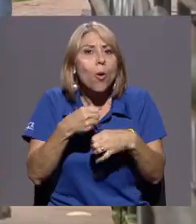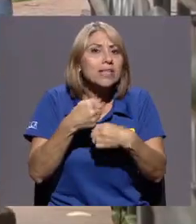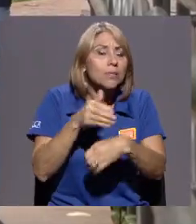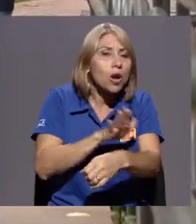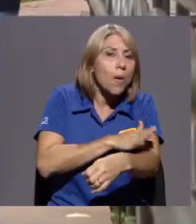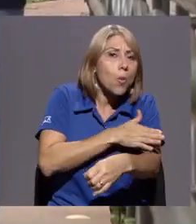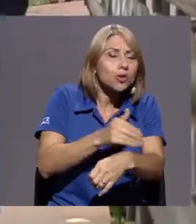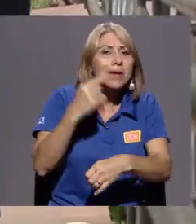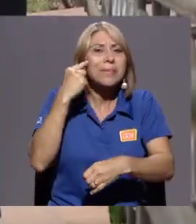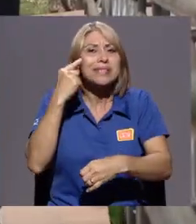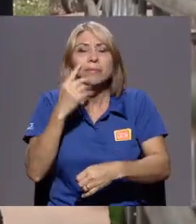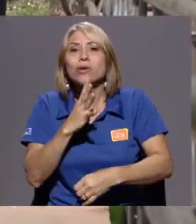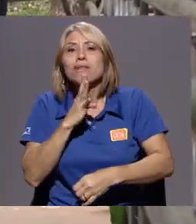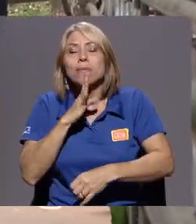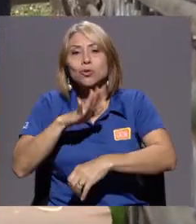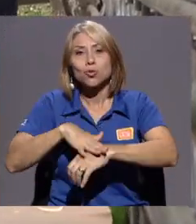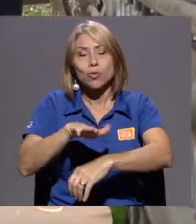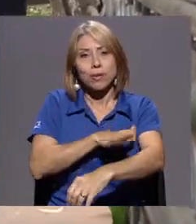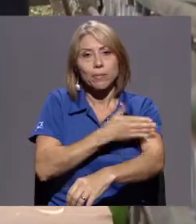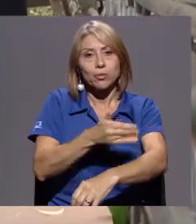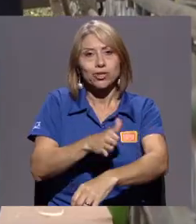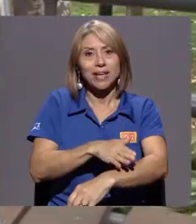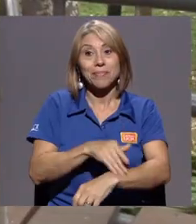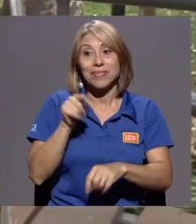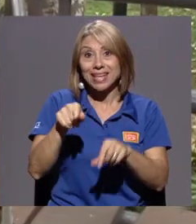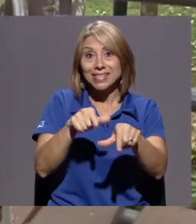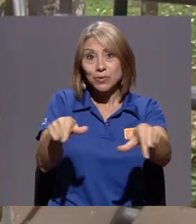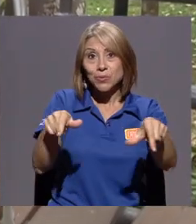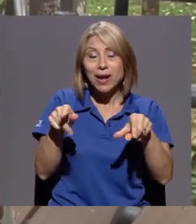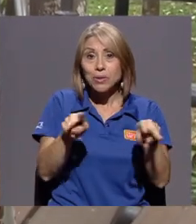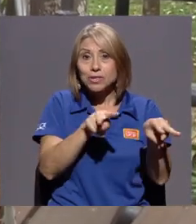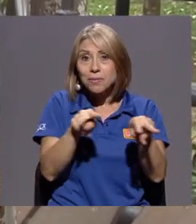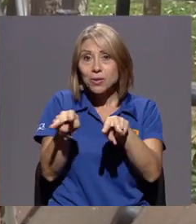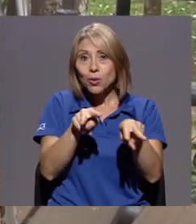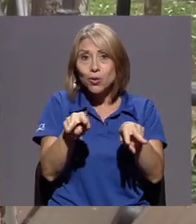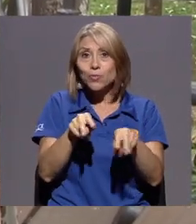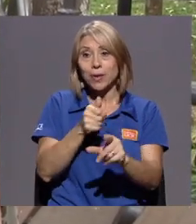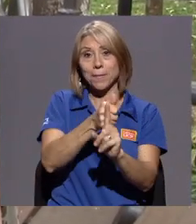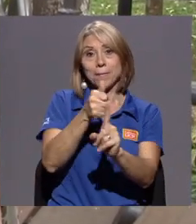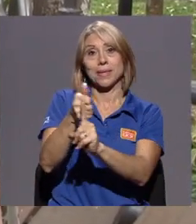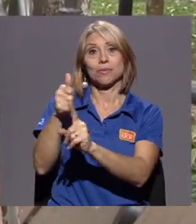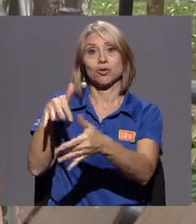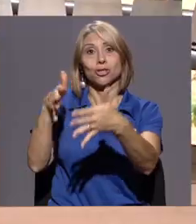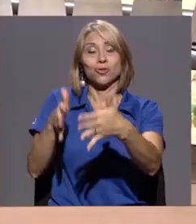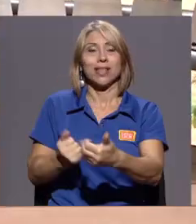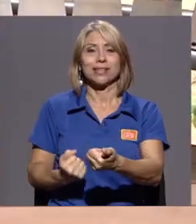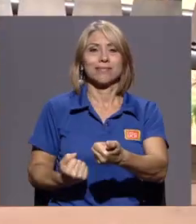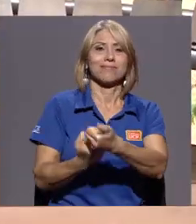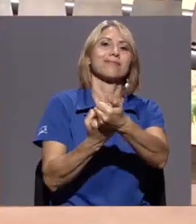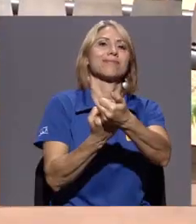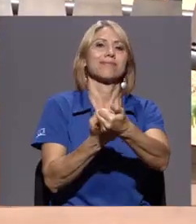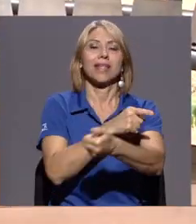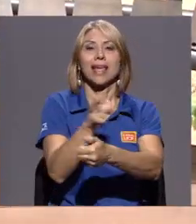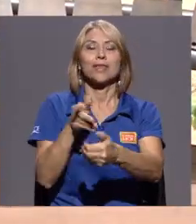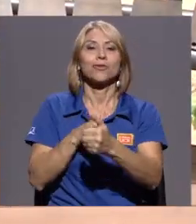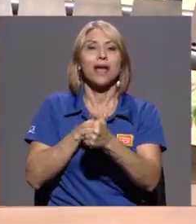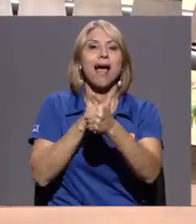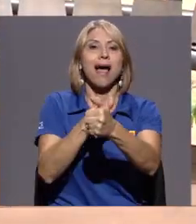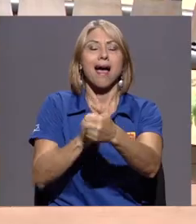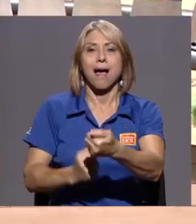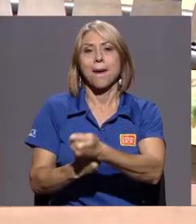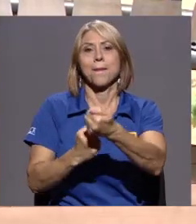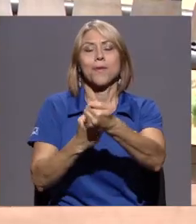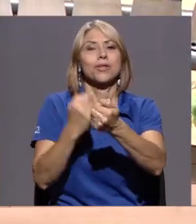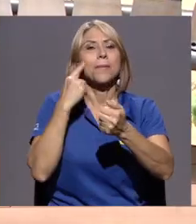ella o pensamos sobre la música. El Observatorio cuenta con el apoyo de los mismos estudiantes, quienes tienen la labor de guiar y apoyar en la